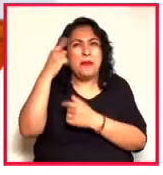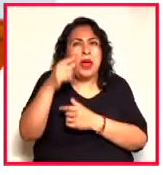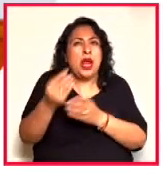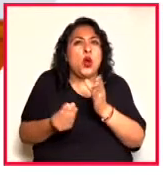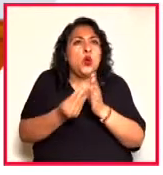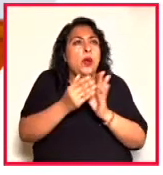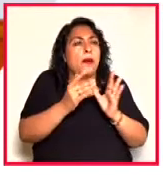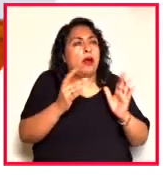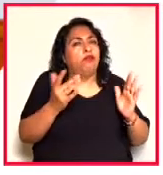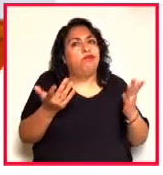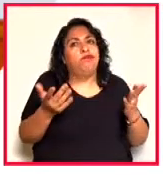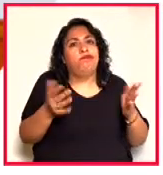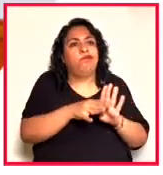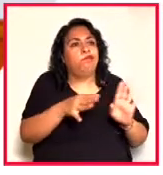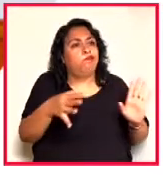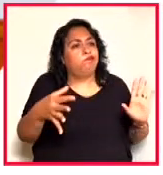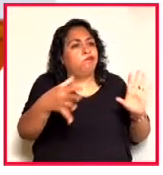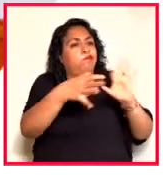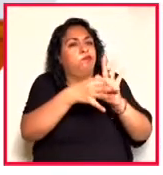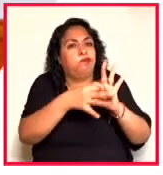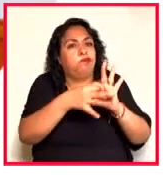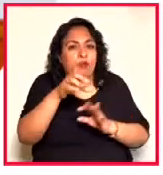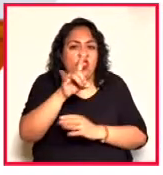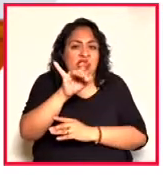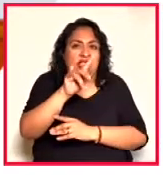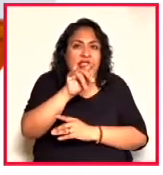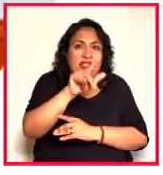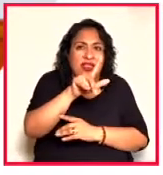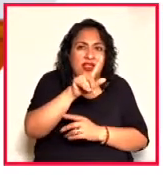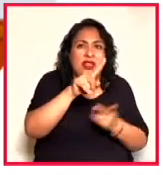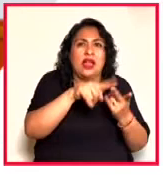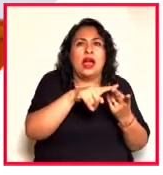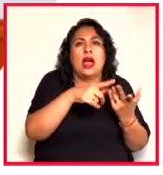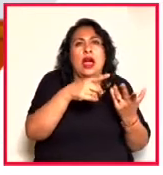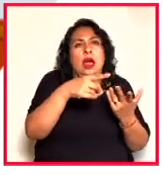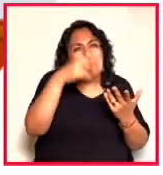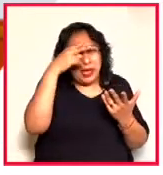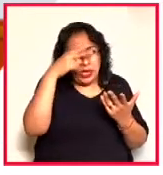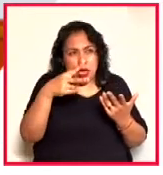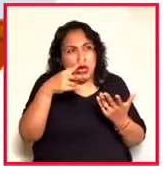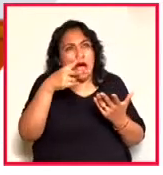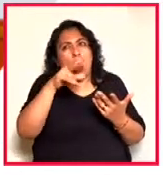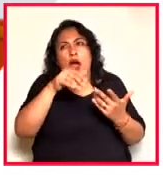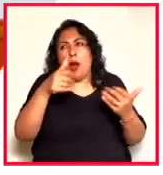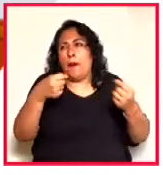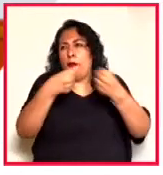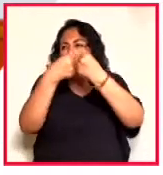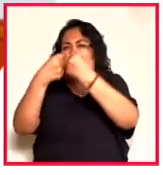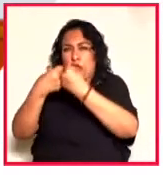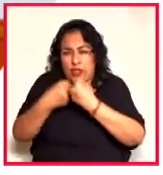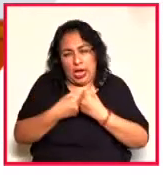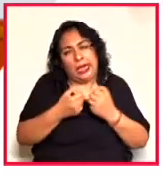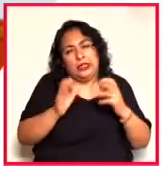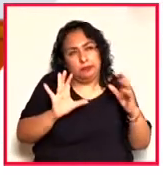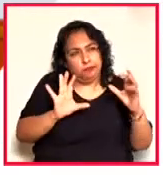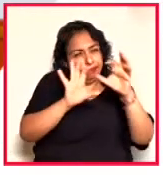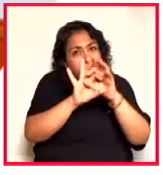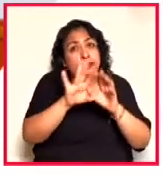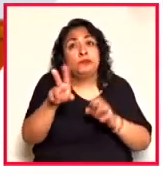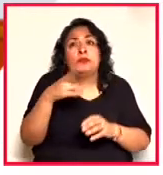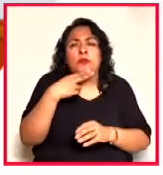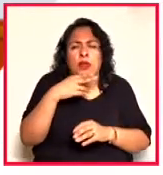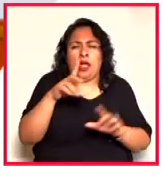nuevo lazo digital de lo mexicano, más allá de nuestras solteras. Está concebido, desde ello, como una plataforma digital,